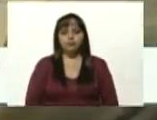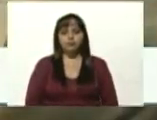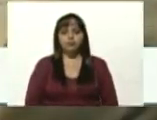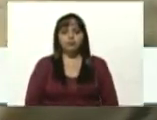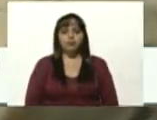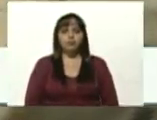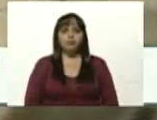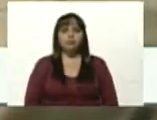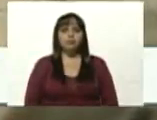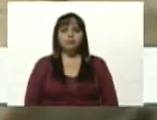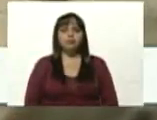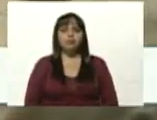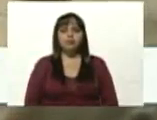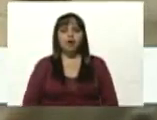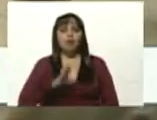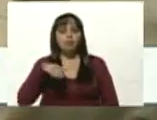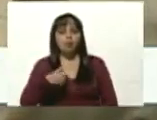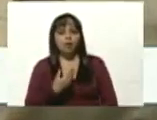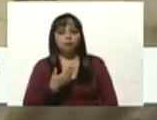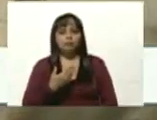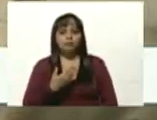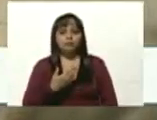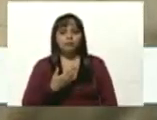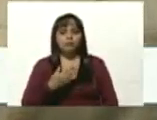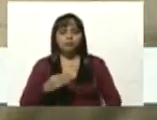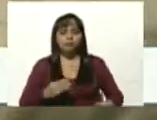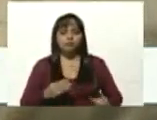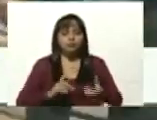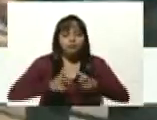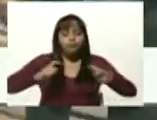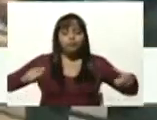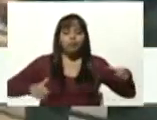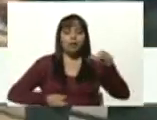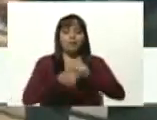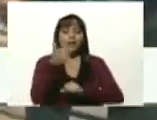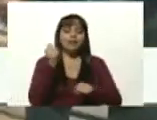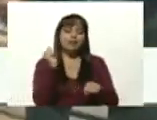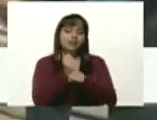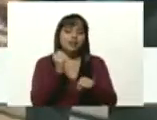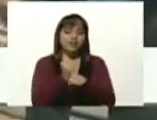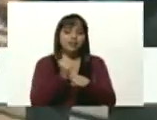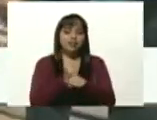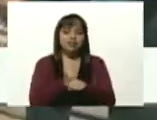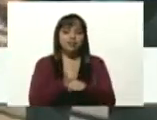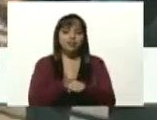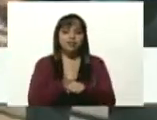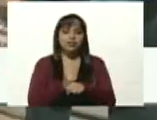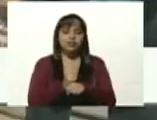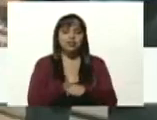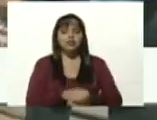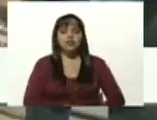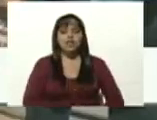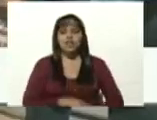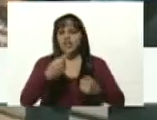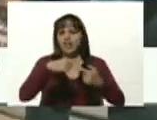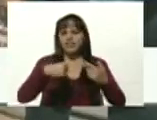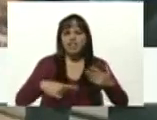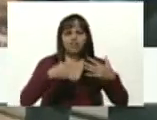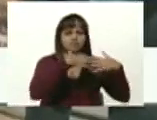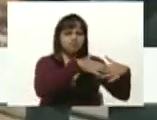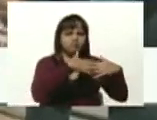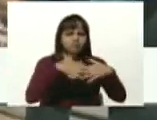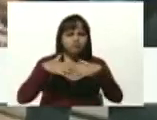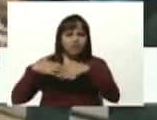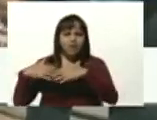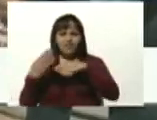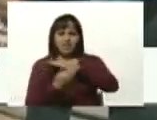incrementar toda la producción no solamente de Bauxita sino de otras áreas a través de todas las